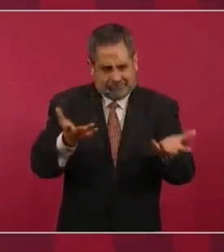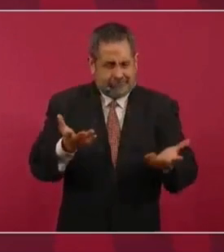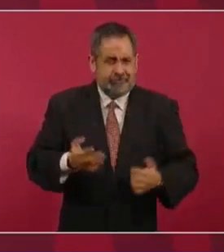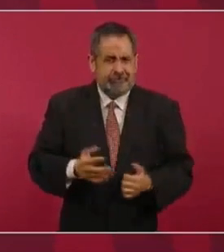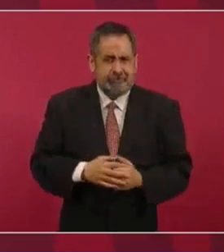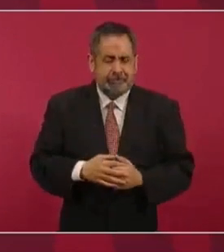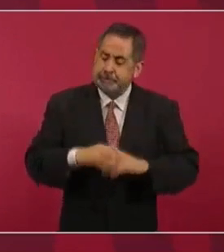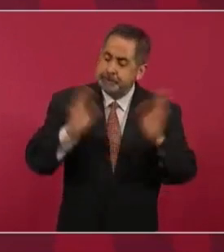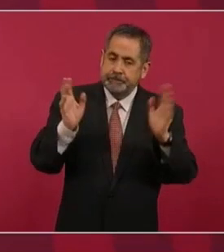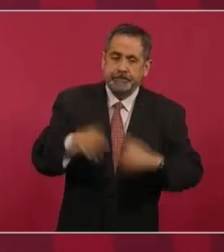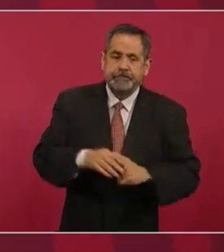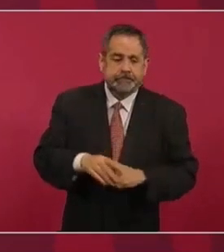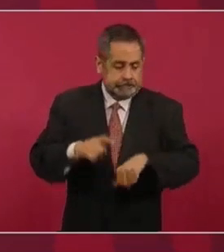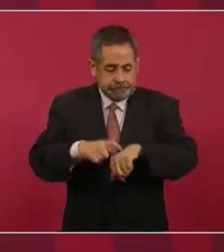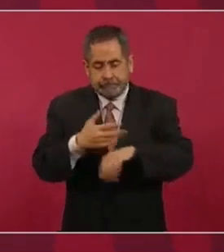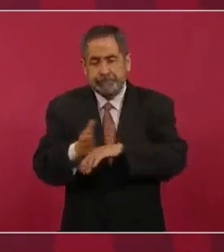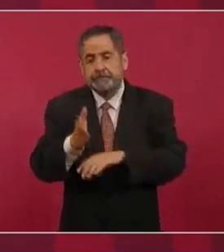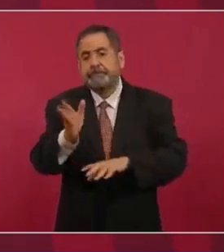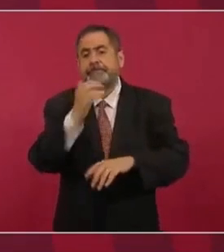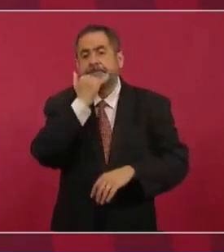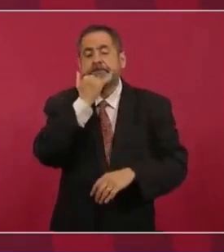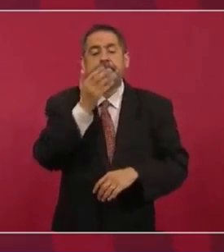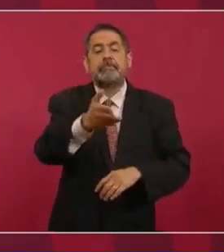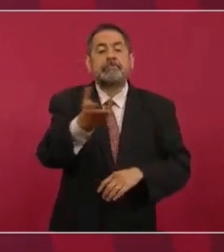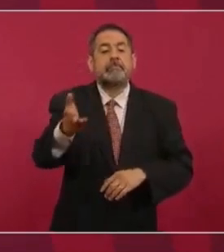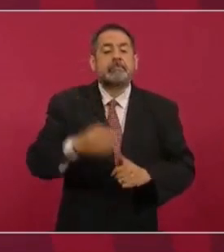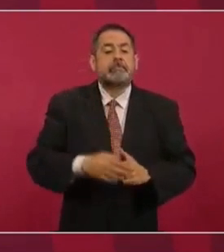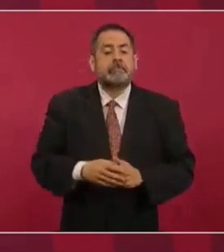Pero en fin, ya nos pasamos. Eduardo.